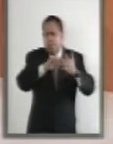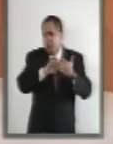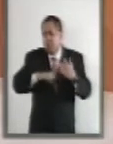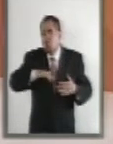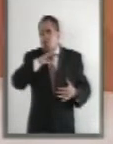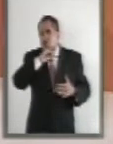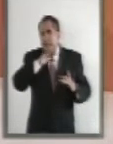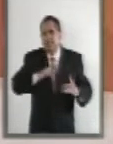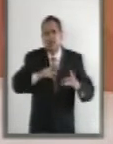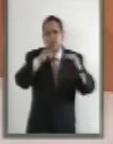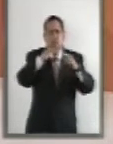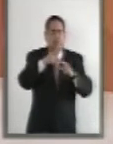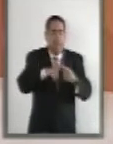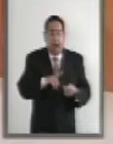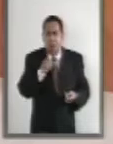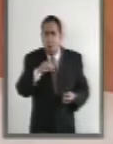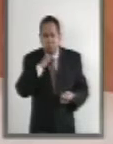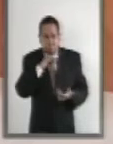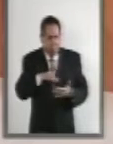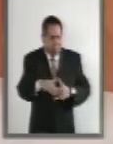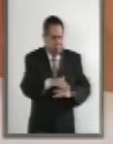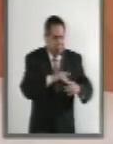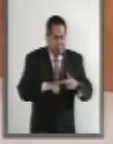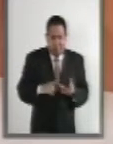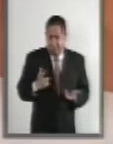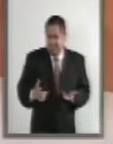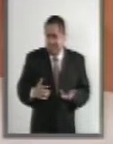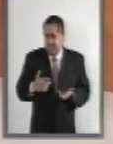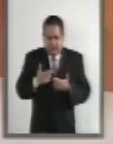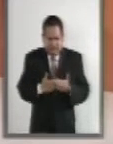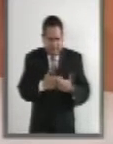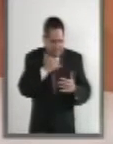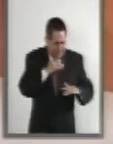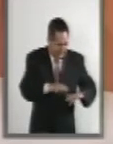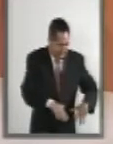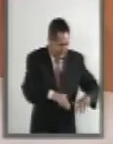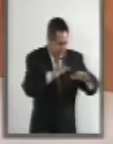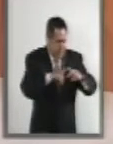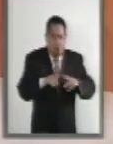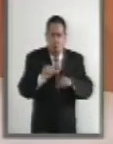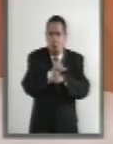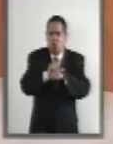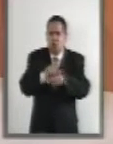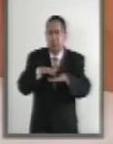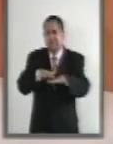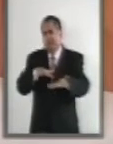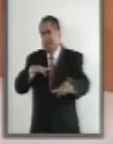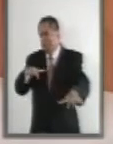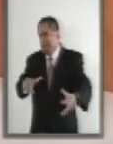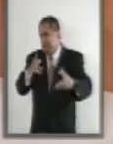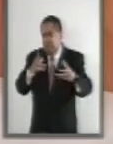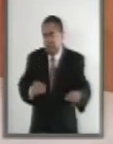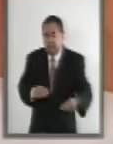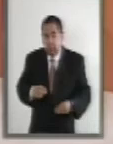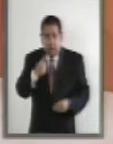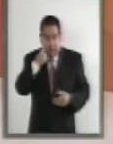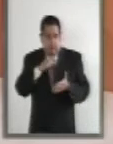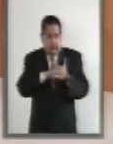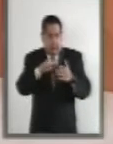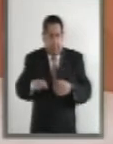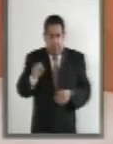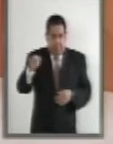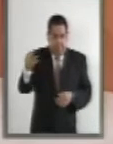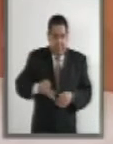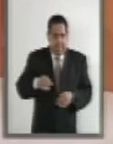contaminación del aire y del agua, disposición de residuos y la congestión vehicular. Ejemplo de ello fue el hecho de que la Ciudad de